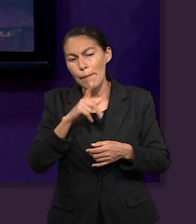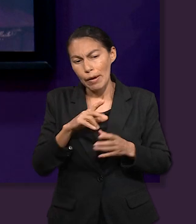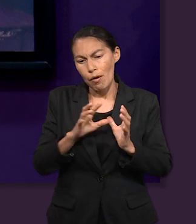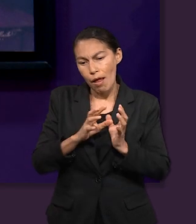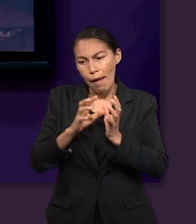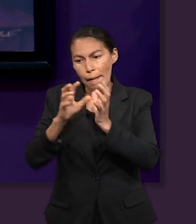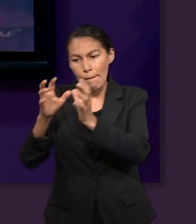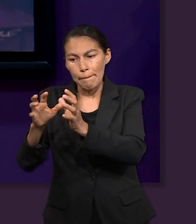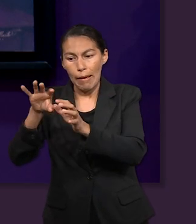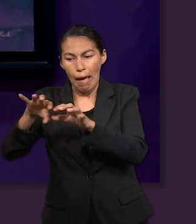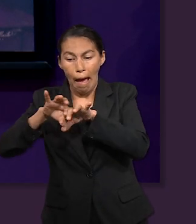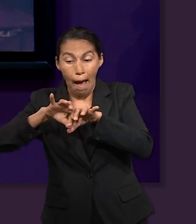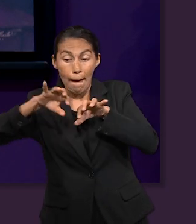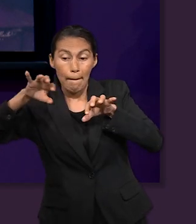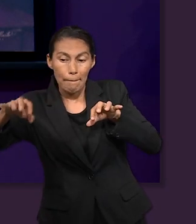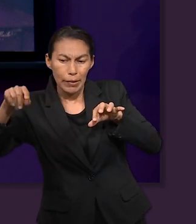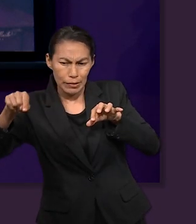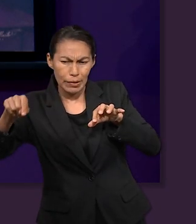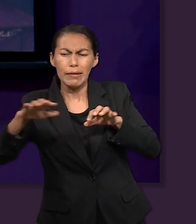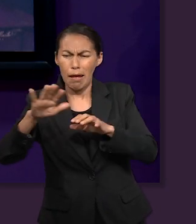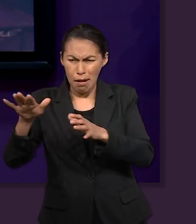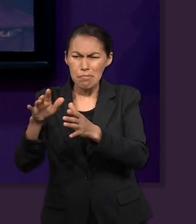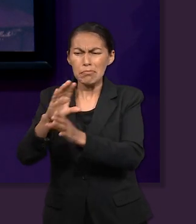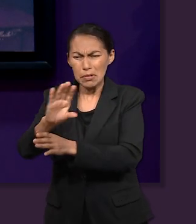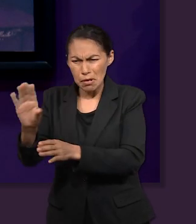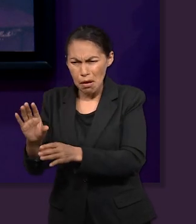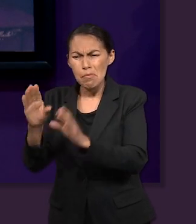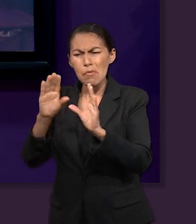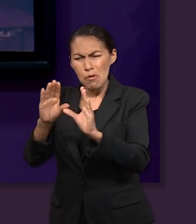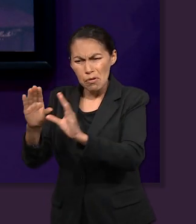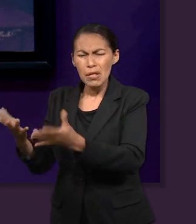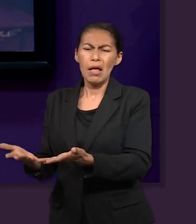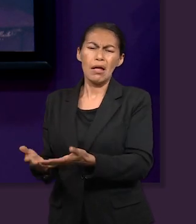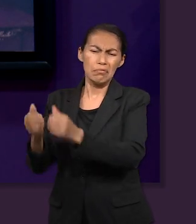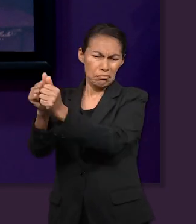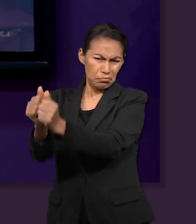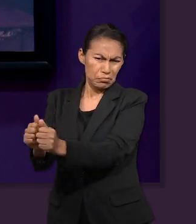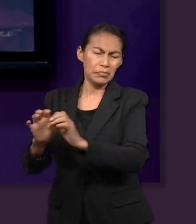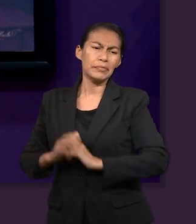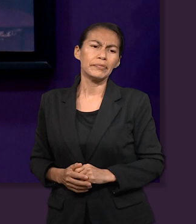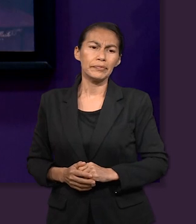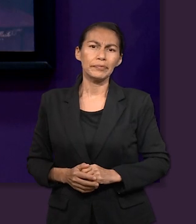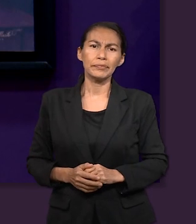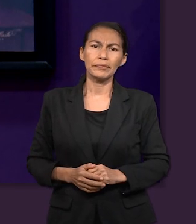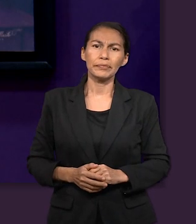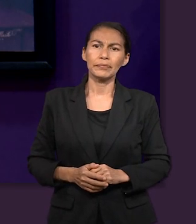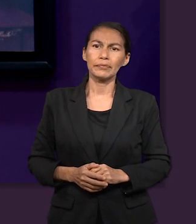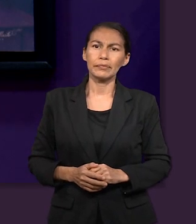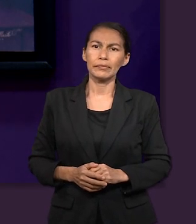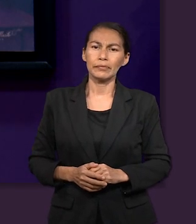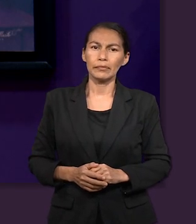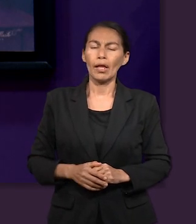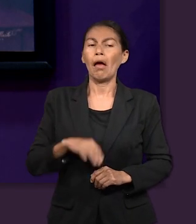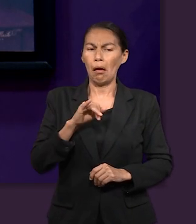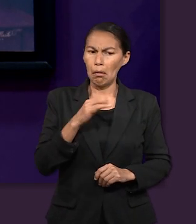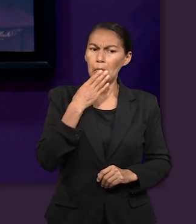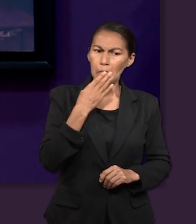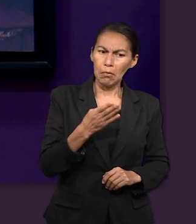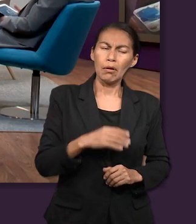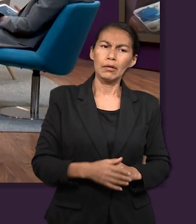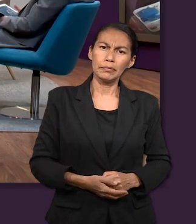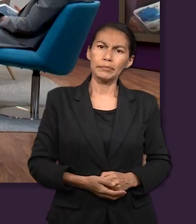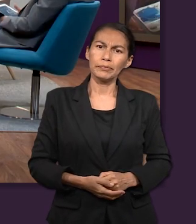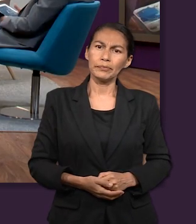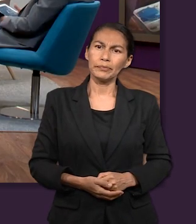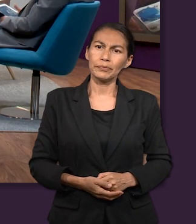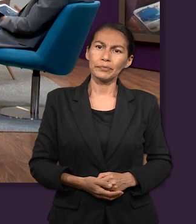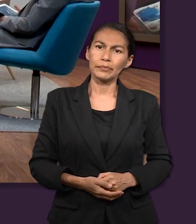hermanos probablemente no la iban a hacer. Entonces por eso es que les aconseja que mejor se queden como trabajadores. Muy